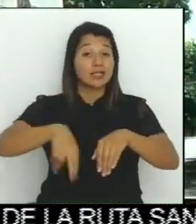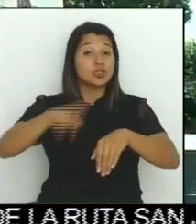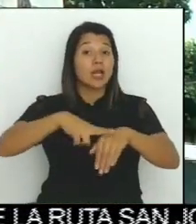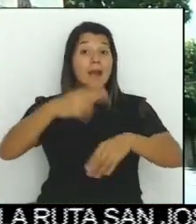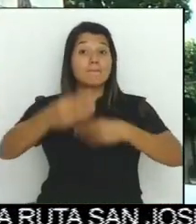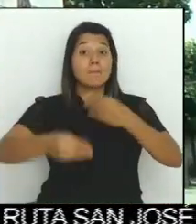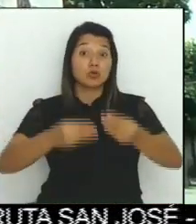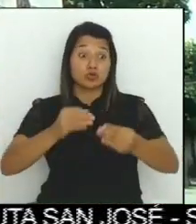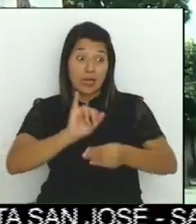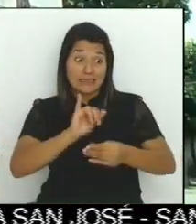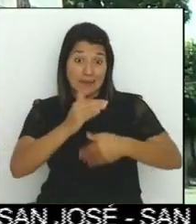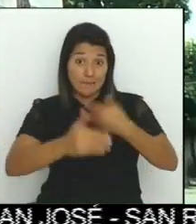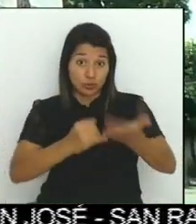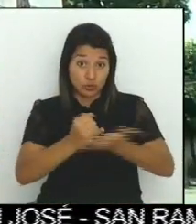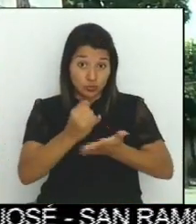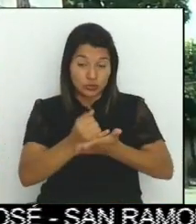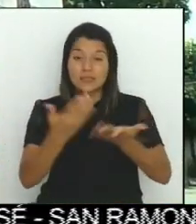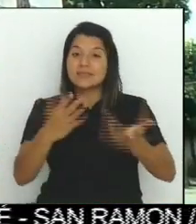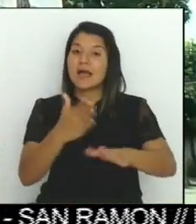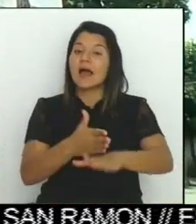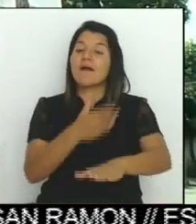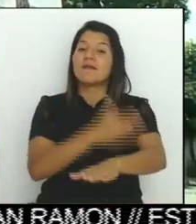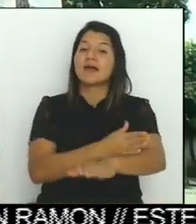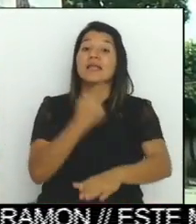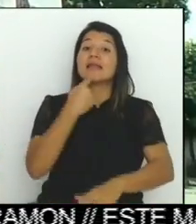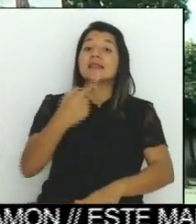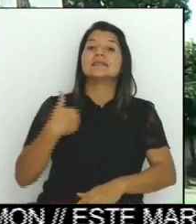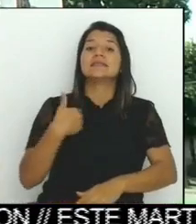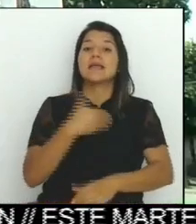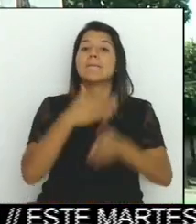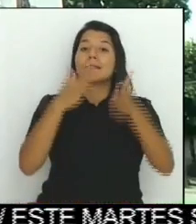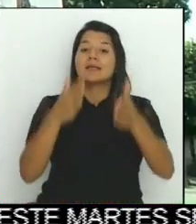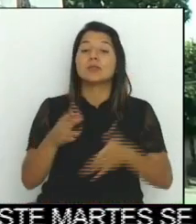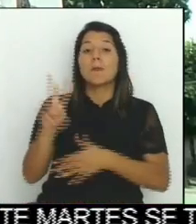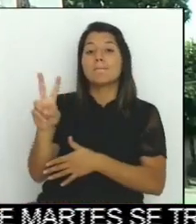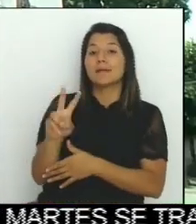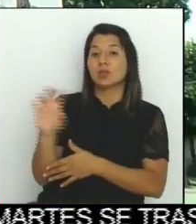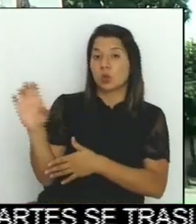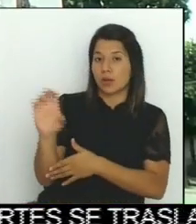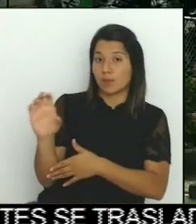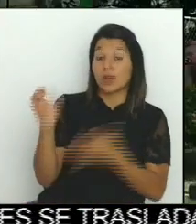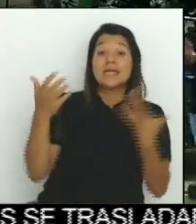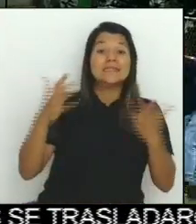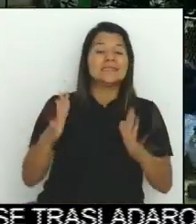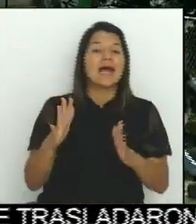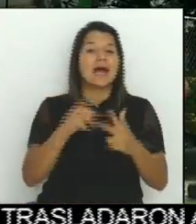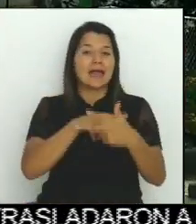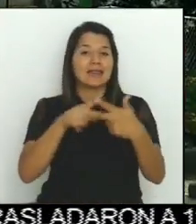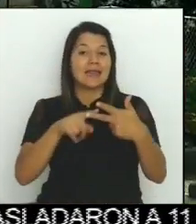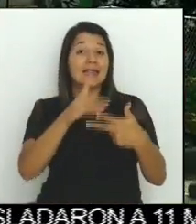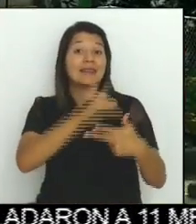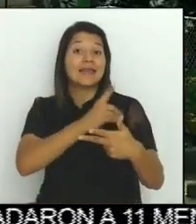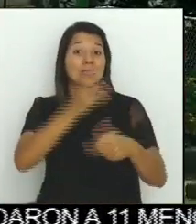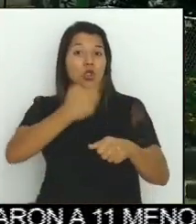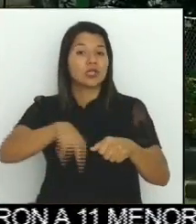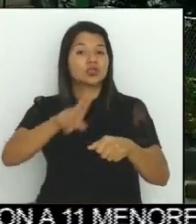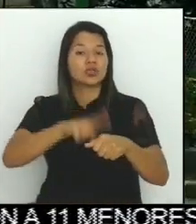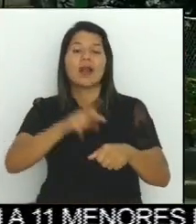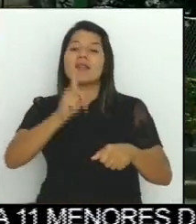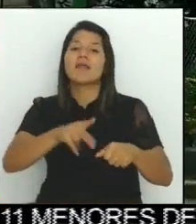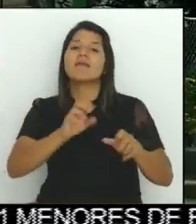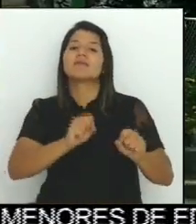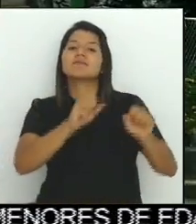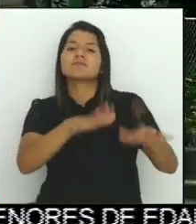Carvajal, ya tres directores nacionales que tendrían que dejar su puesto, ya que no cumplen con los